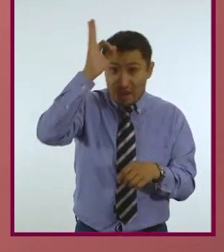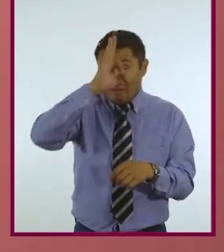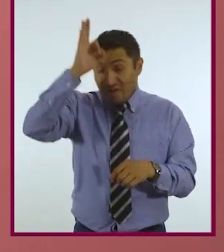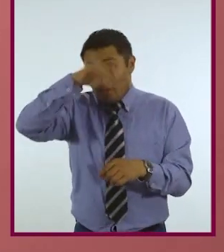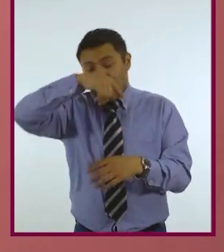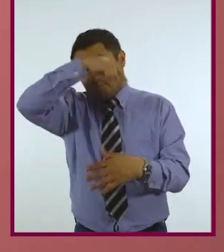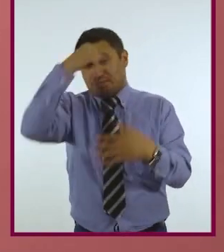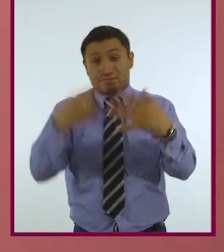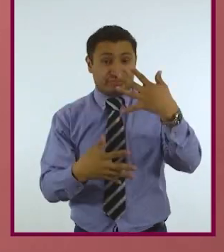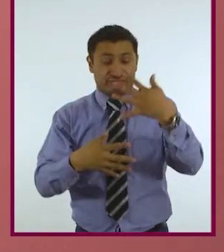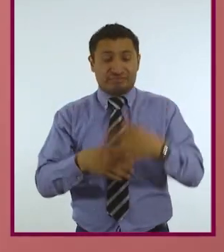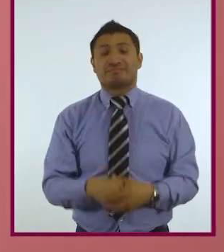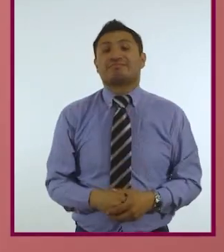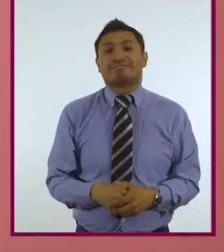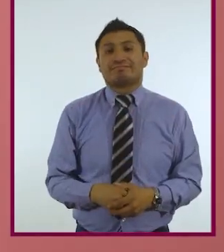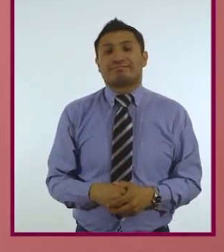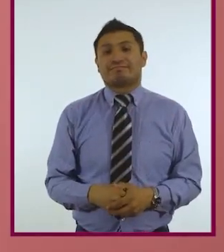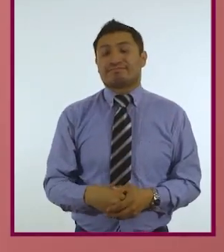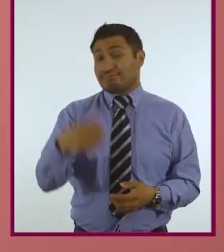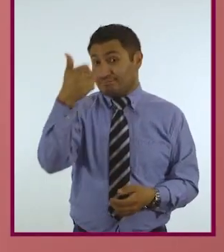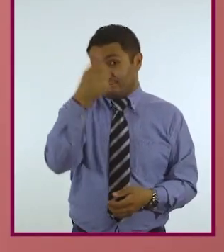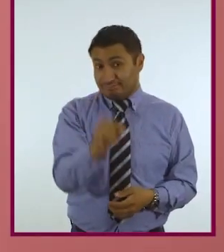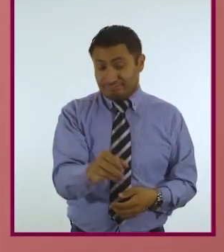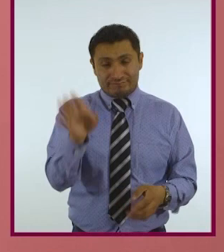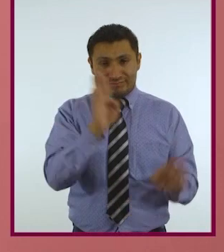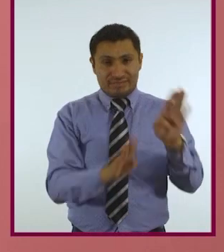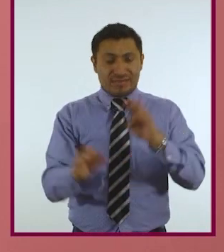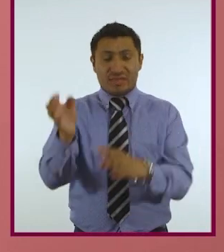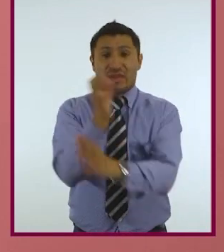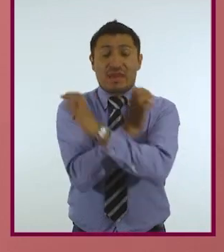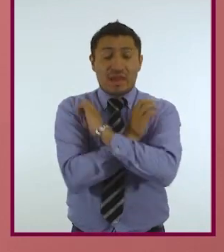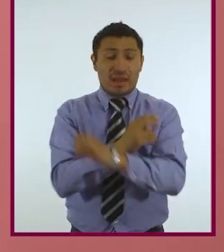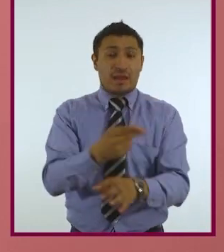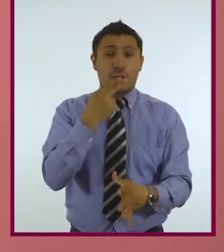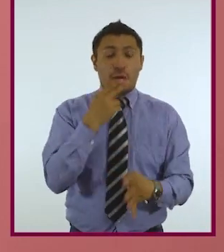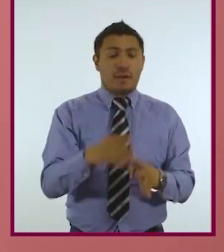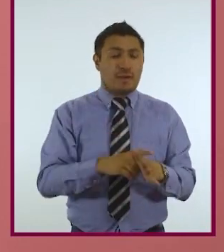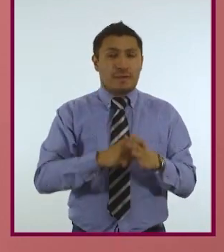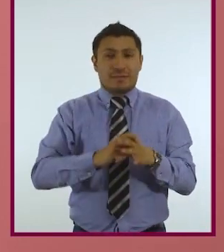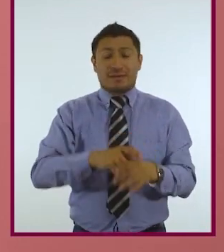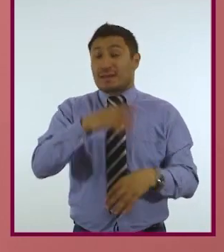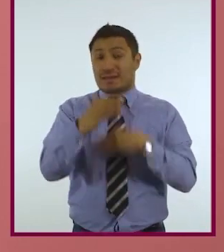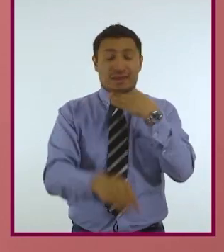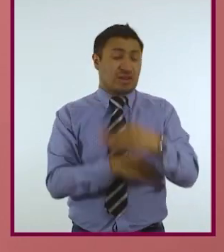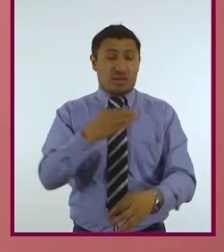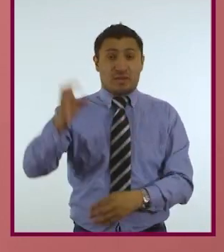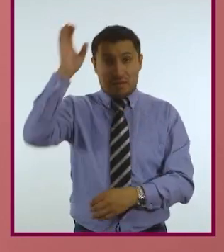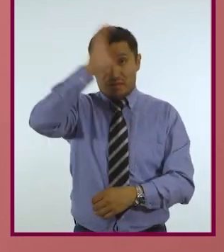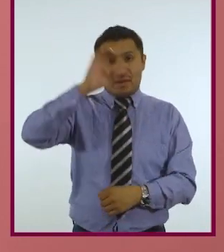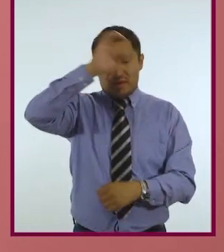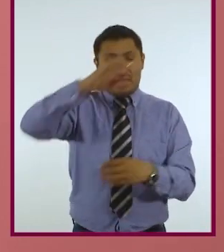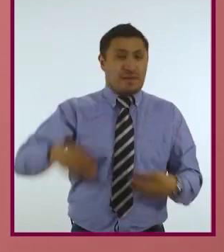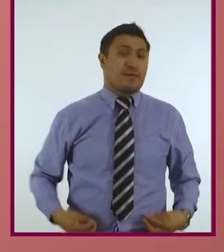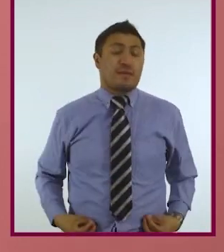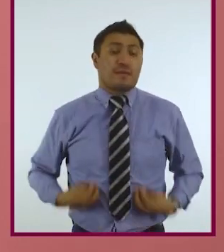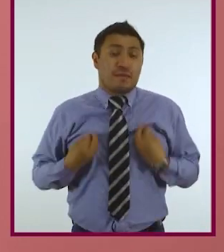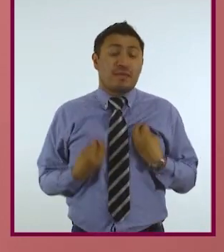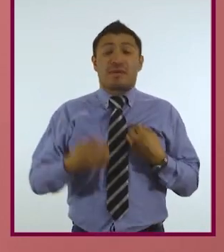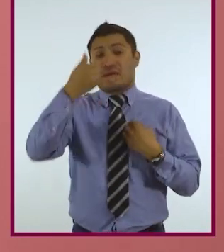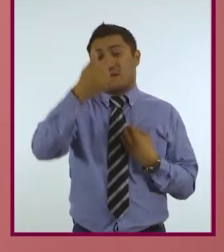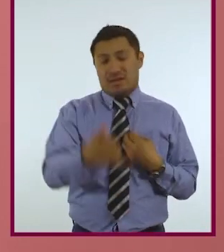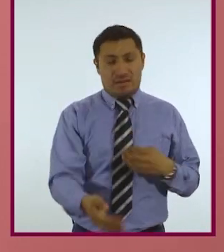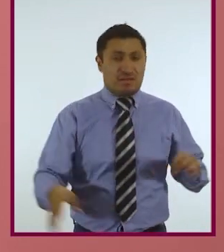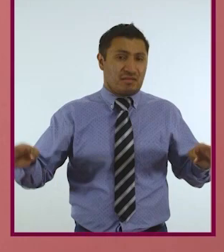filosofía, entre otras. De esta forma, la bioética se ocupa de prácticamente todas las ciencias de la vida y las